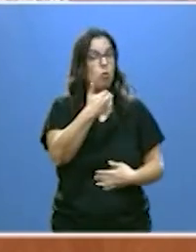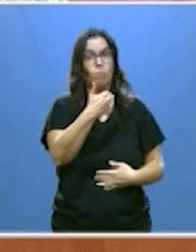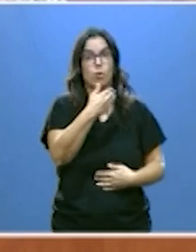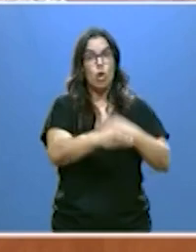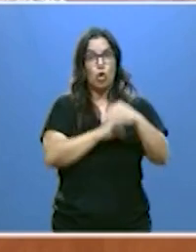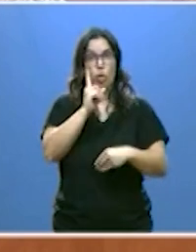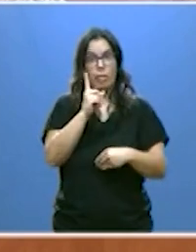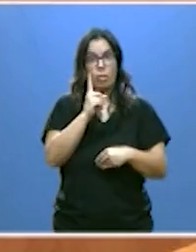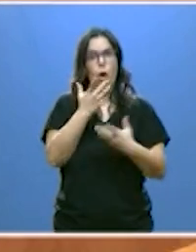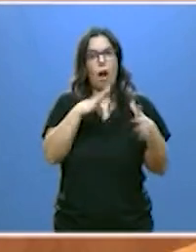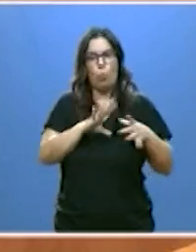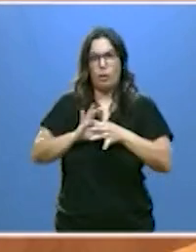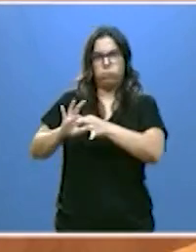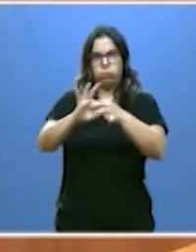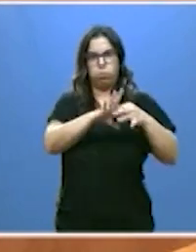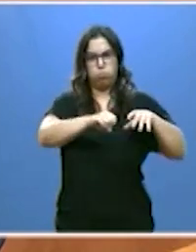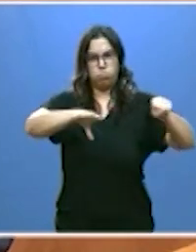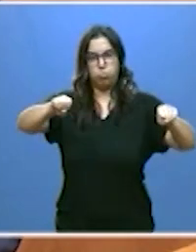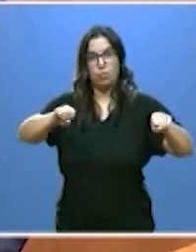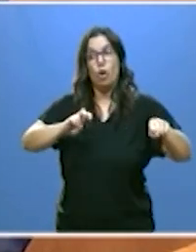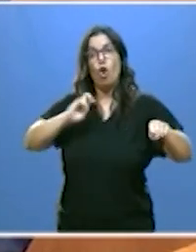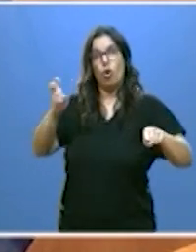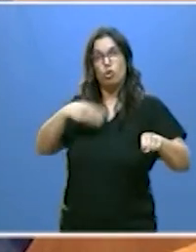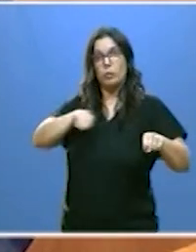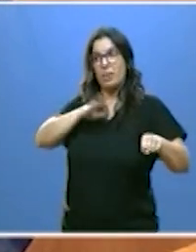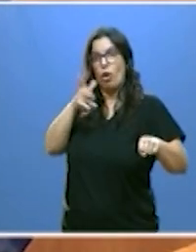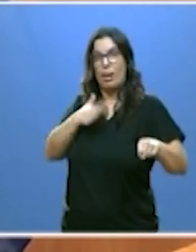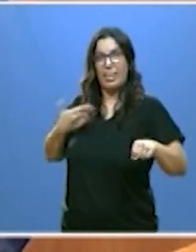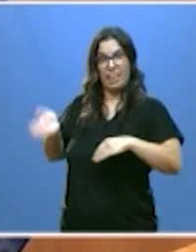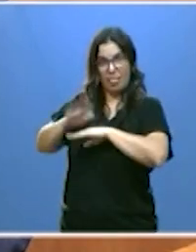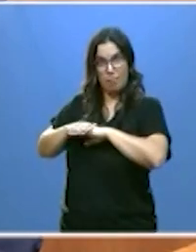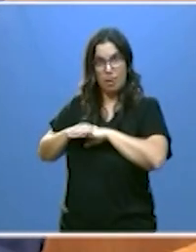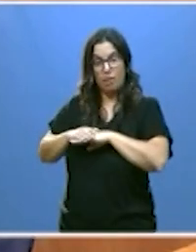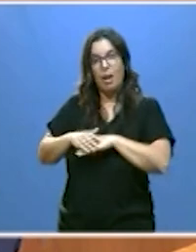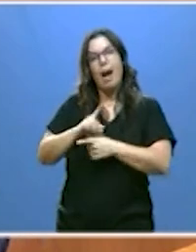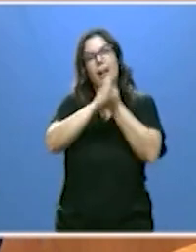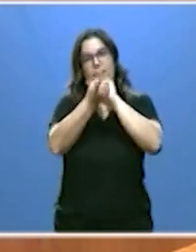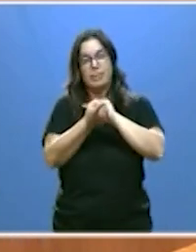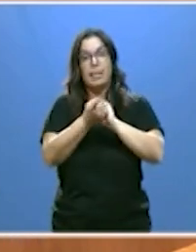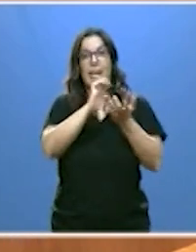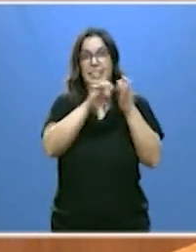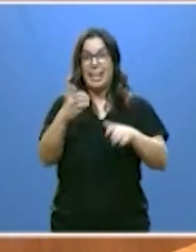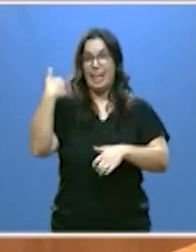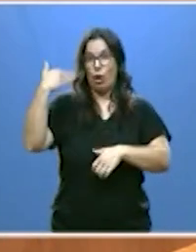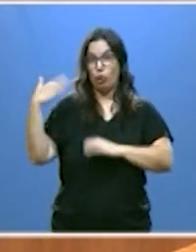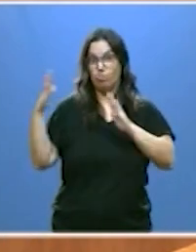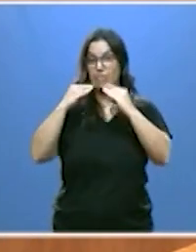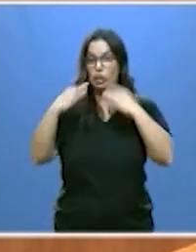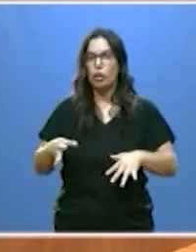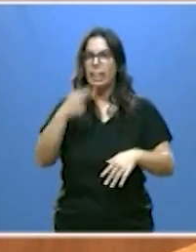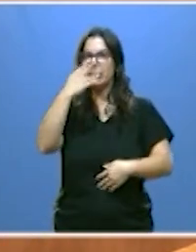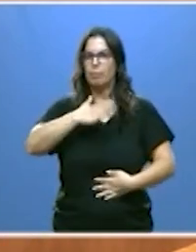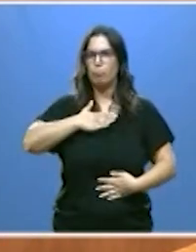vemos en algunos sitios de España. Al contrario, asumió cargas políticas e intereses que no eran